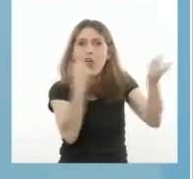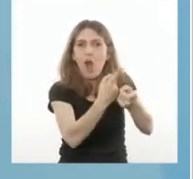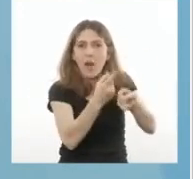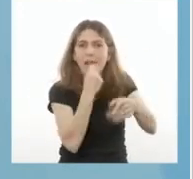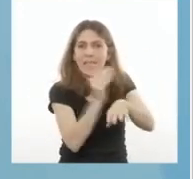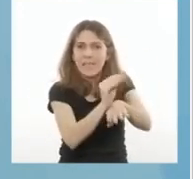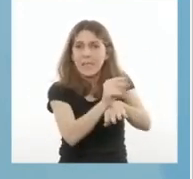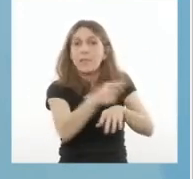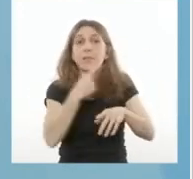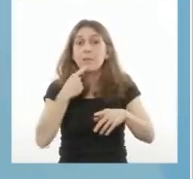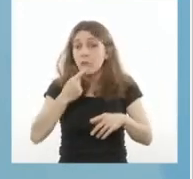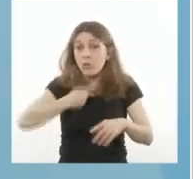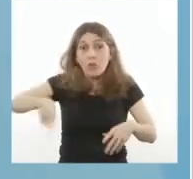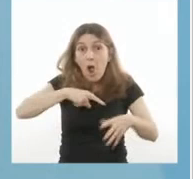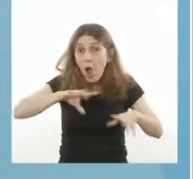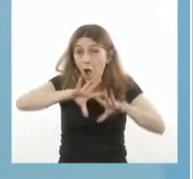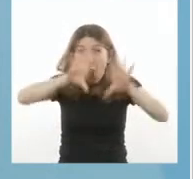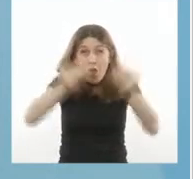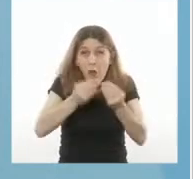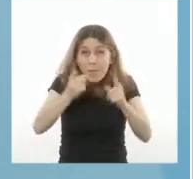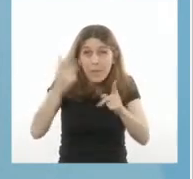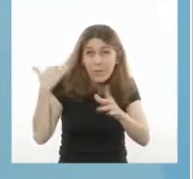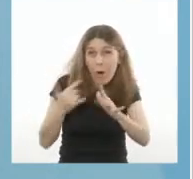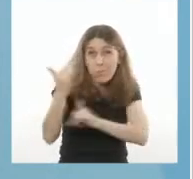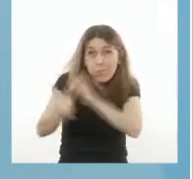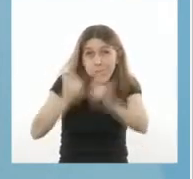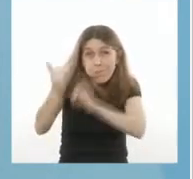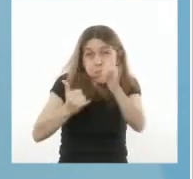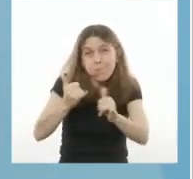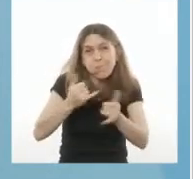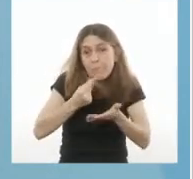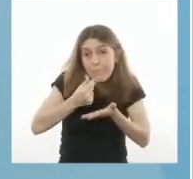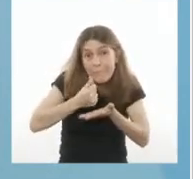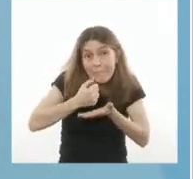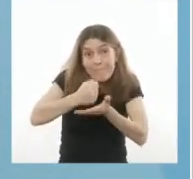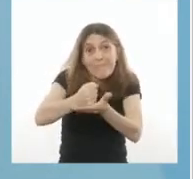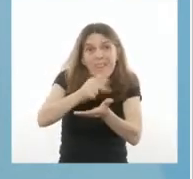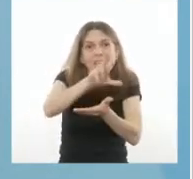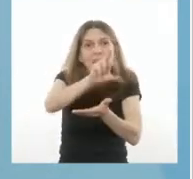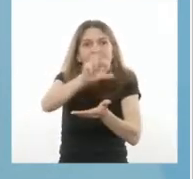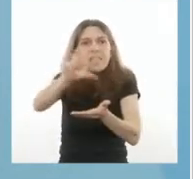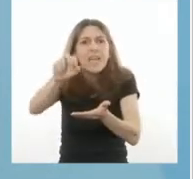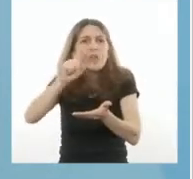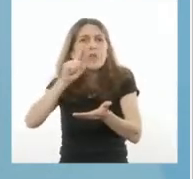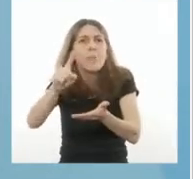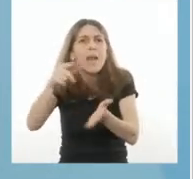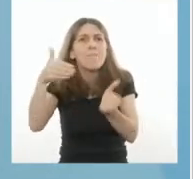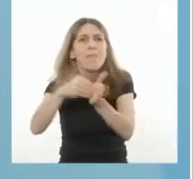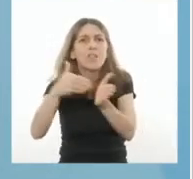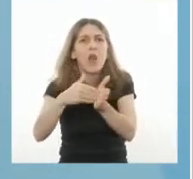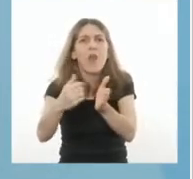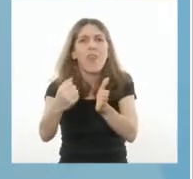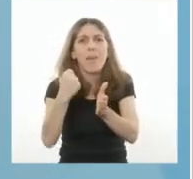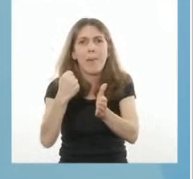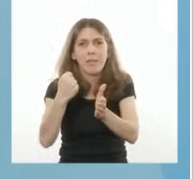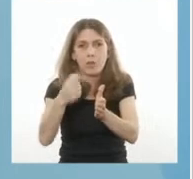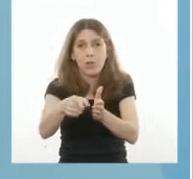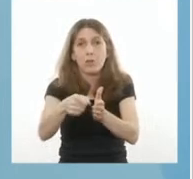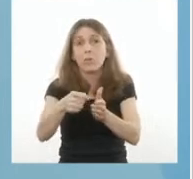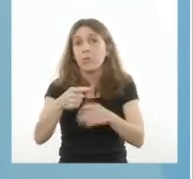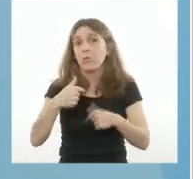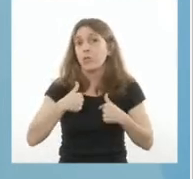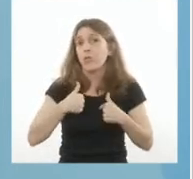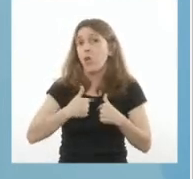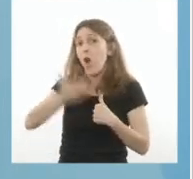inversión del Gobierno Nacional de más de 300.000 millones de pesos. Desde que asumí